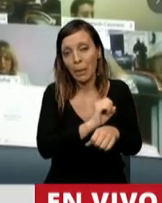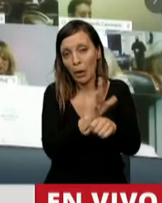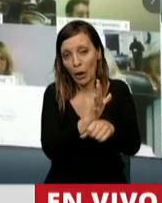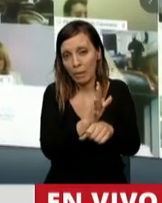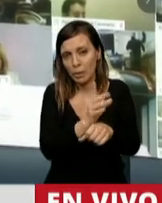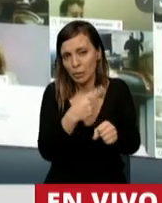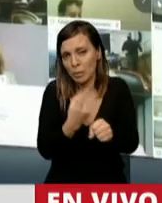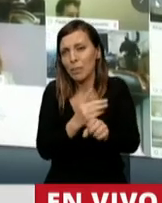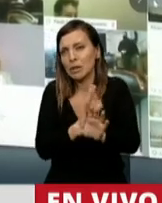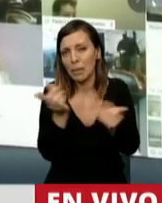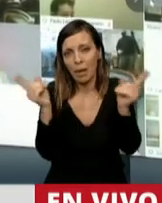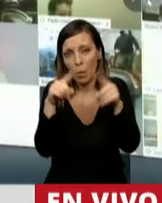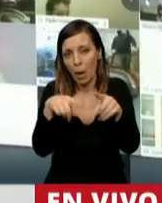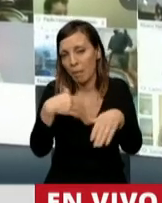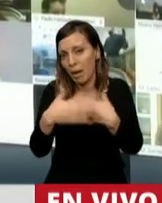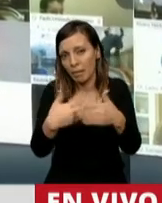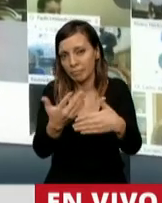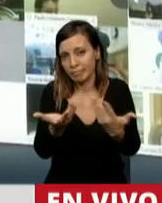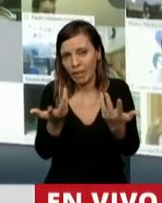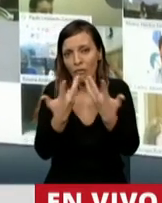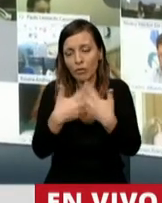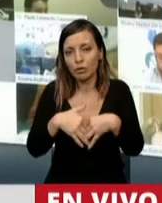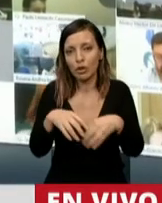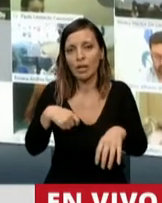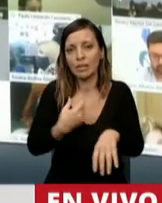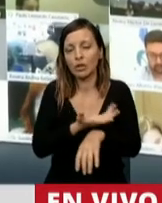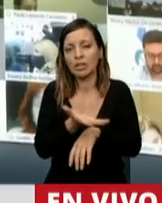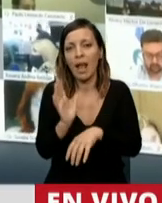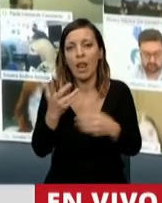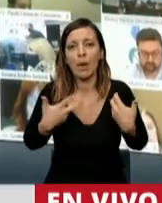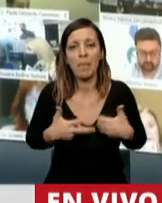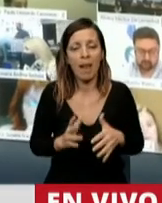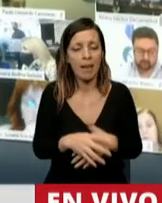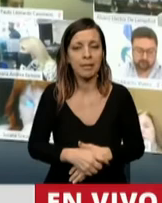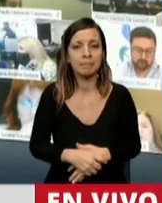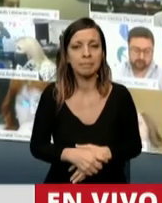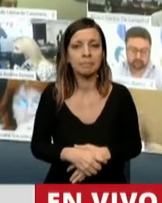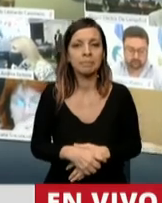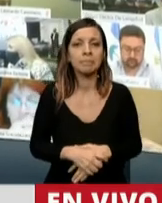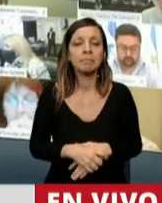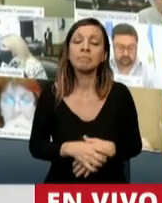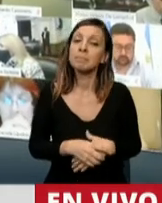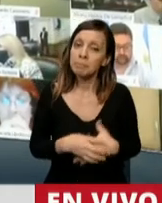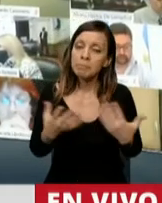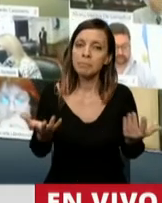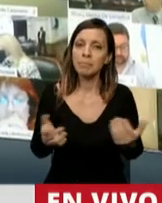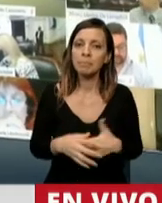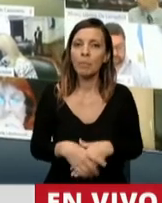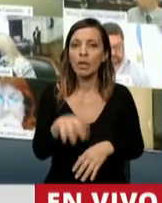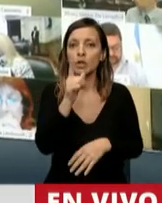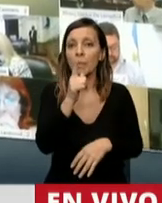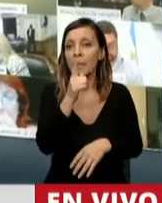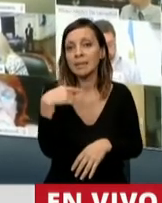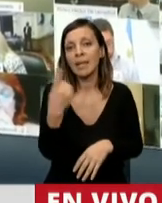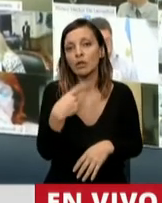a poder volver a funcionar socialmente como funcionábamos. Entonces, creo que tenemos que